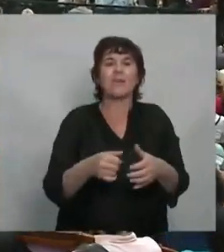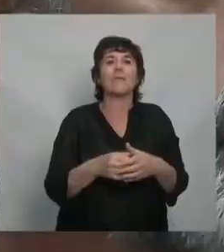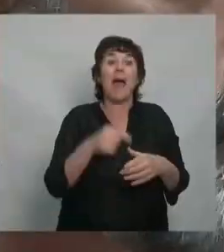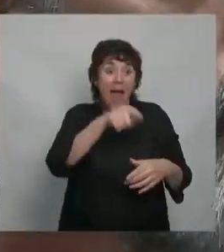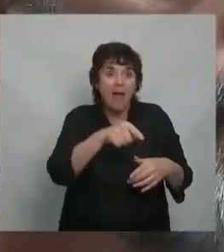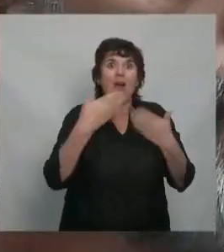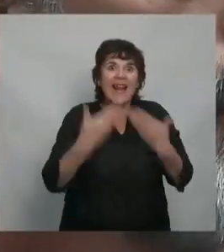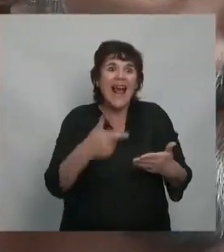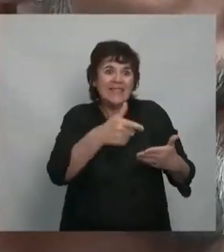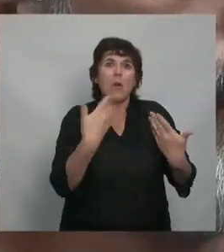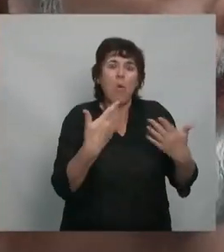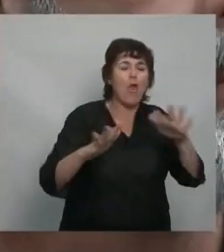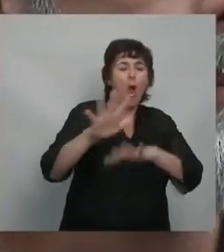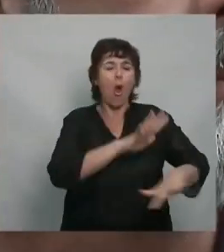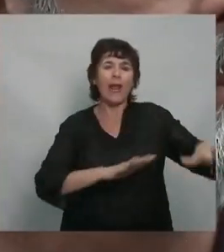grado de organización.